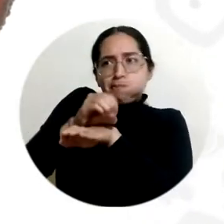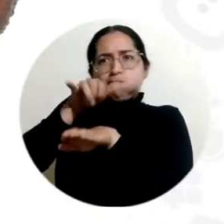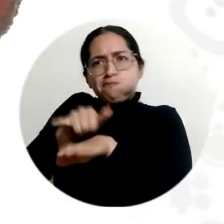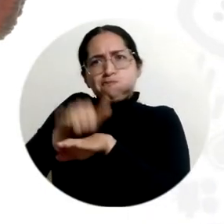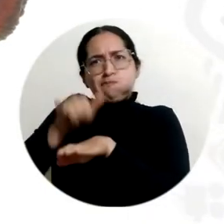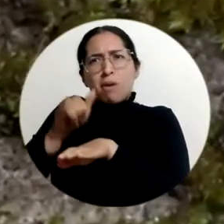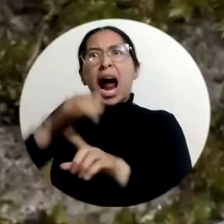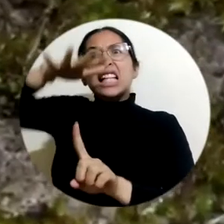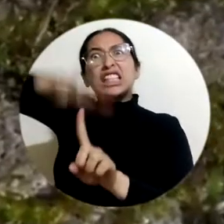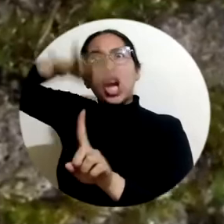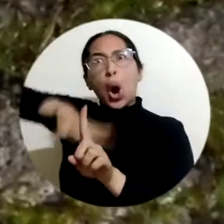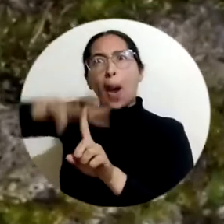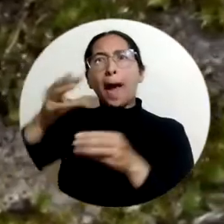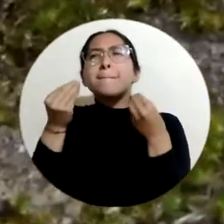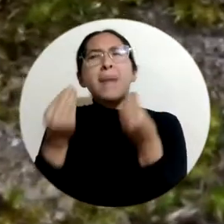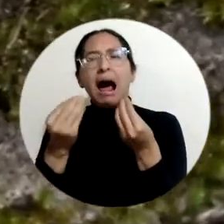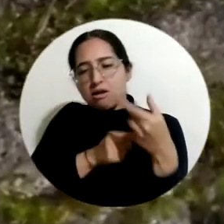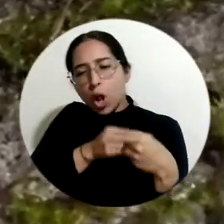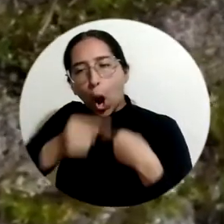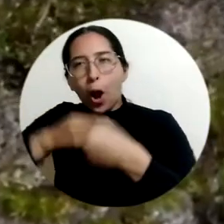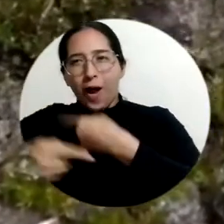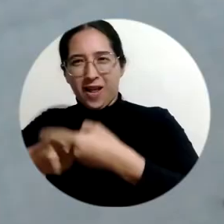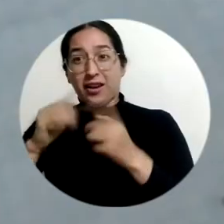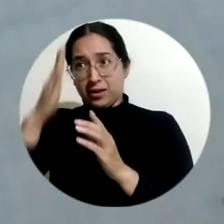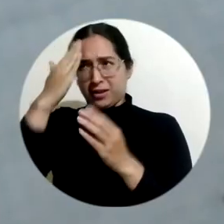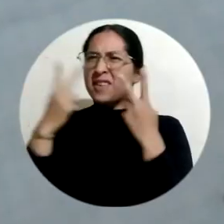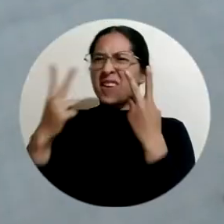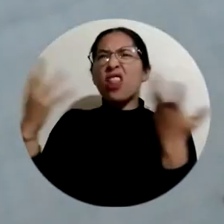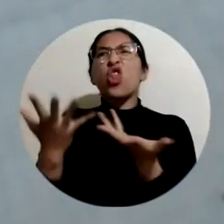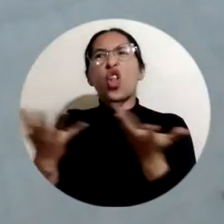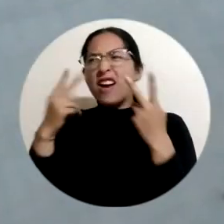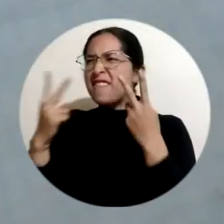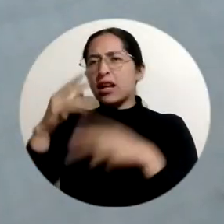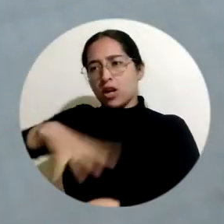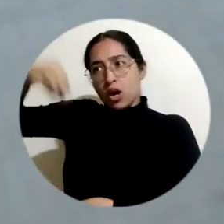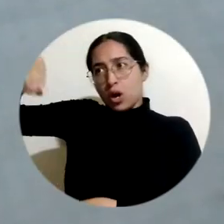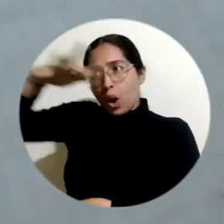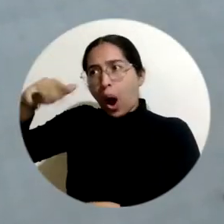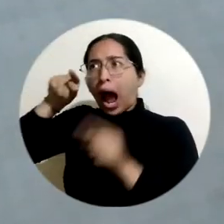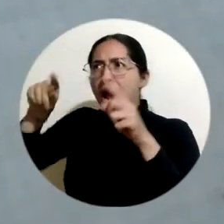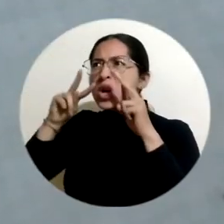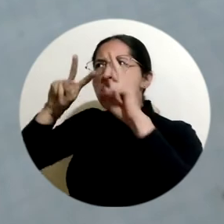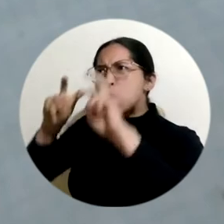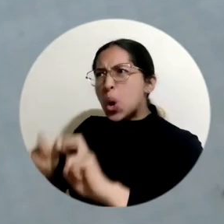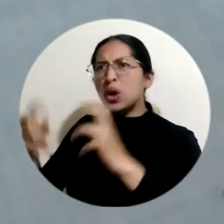macho sobre la hembra para reproducirse. Este amor posesivo que se ve en la Sierra Nevada de Santa Marta es un fenómeno que estudian